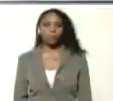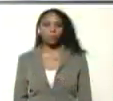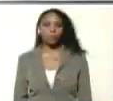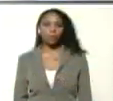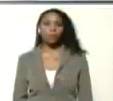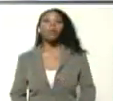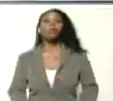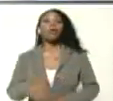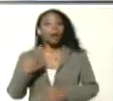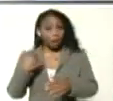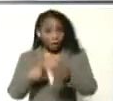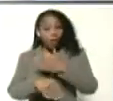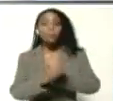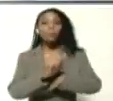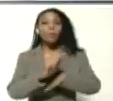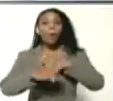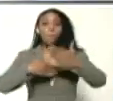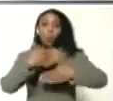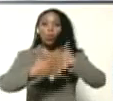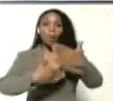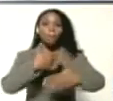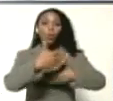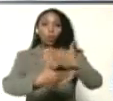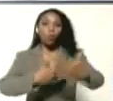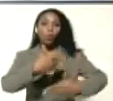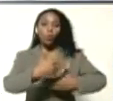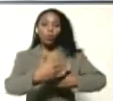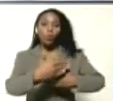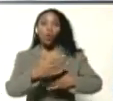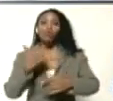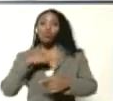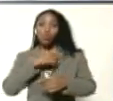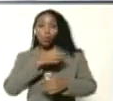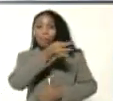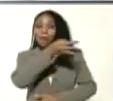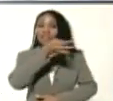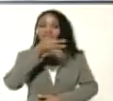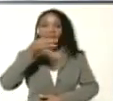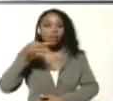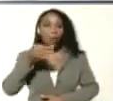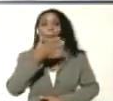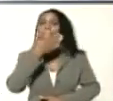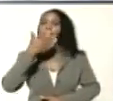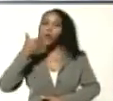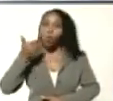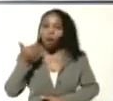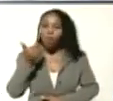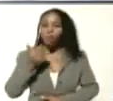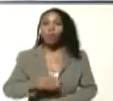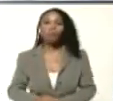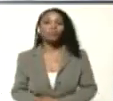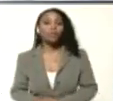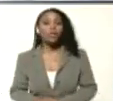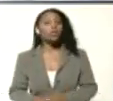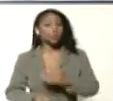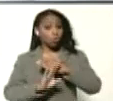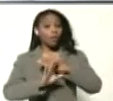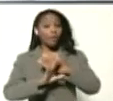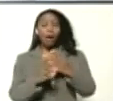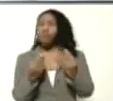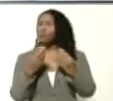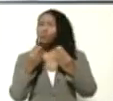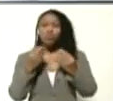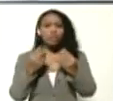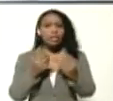Va paso a paso, fuimos perfeccionando, mejorando, y todavía tenemos muchos